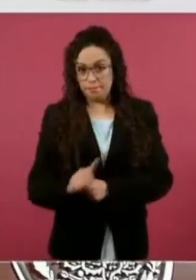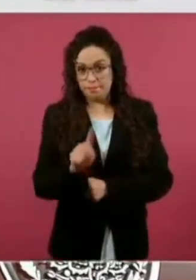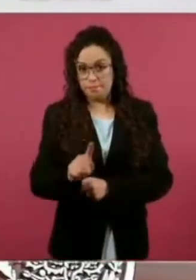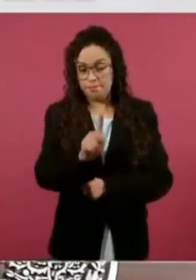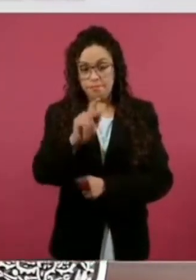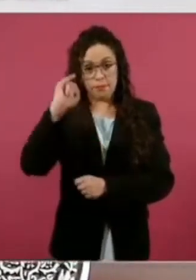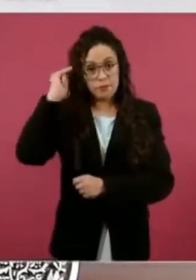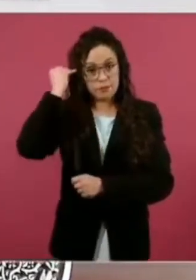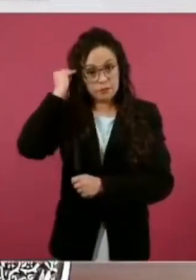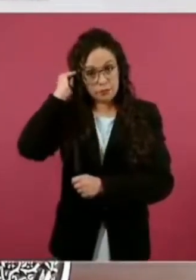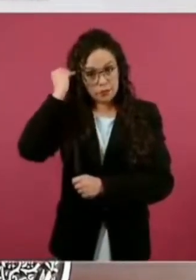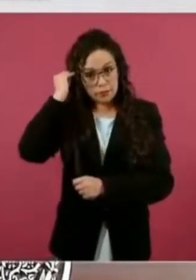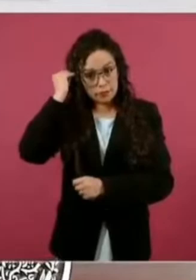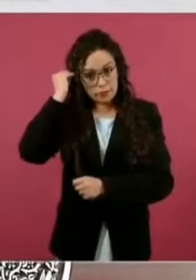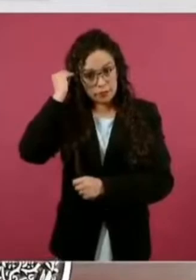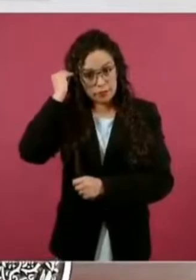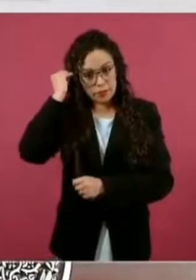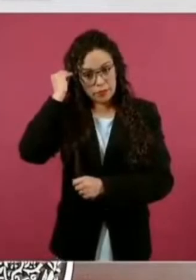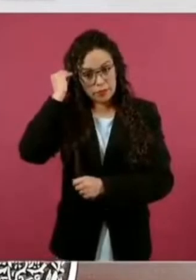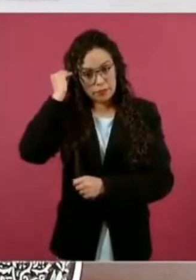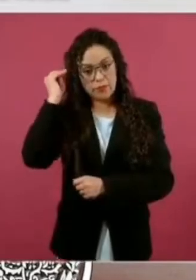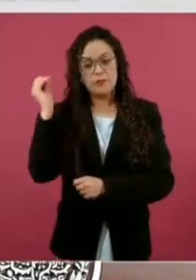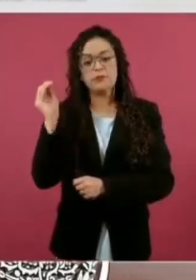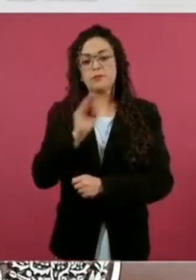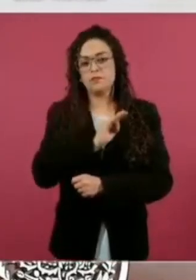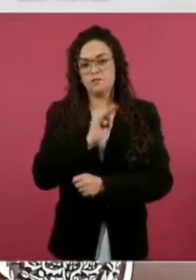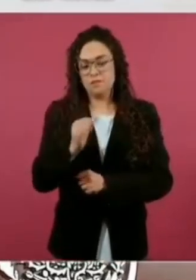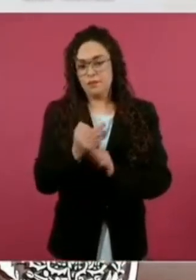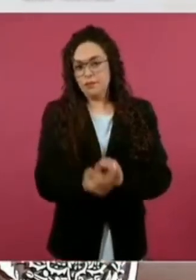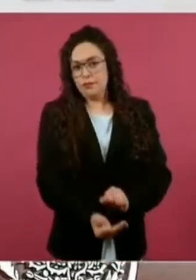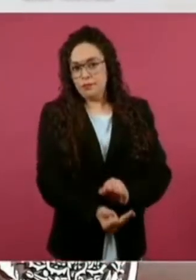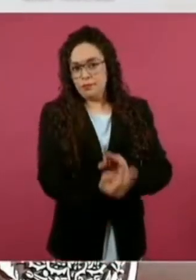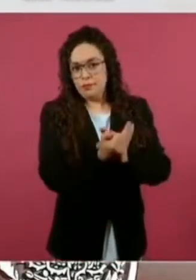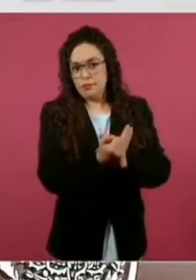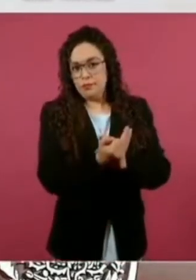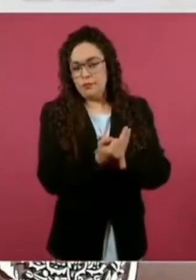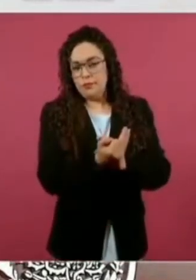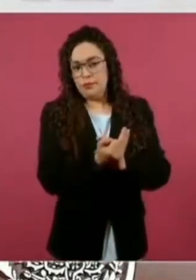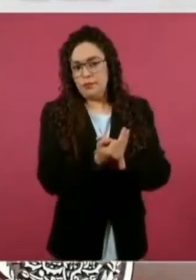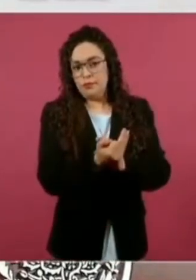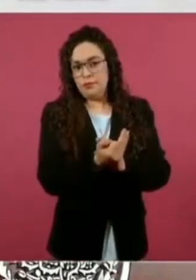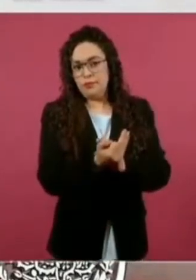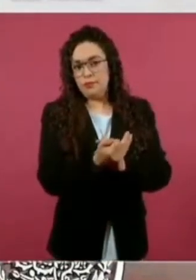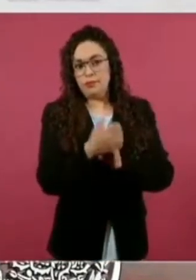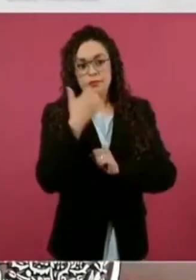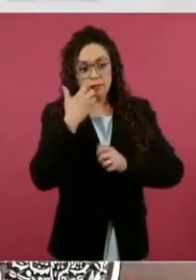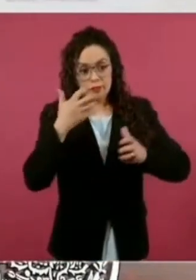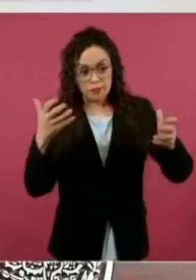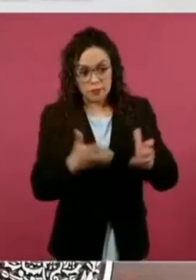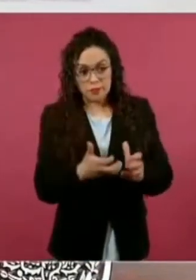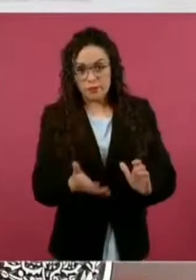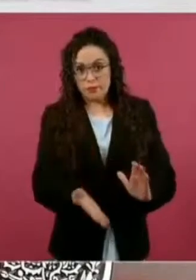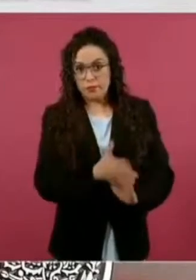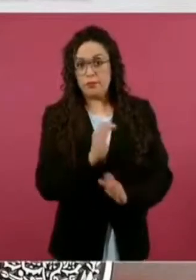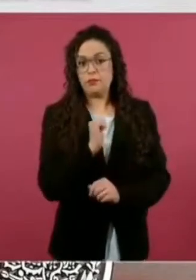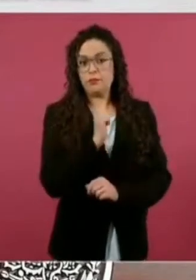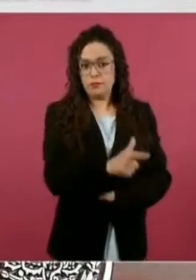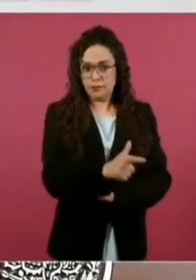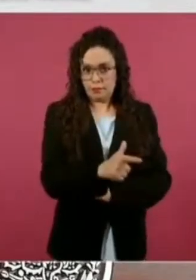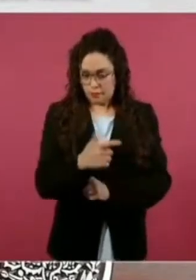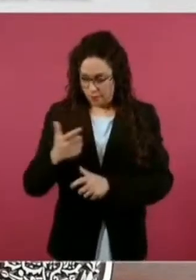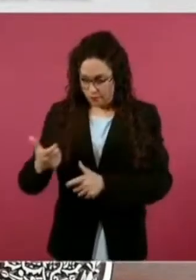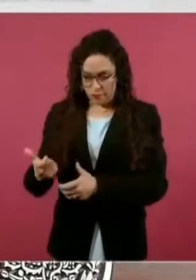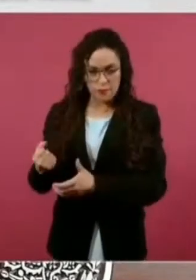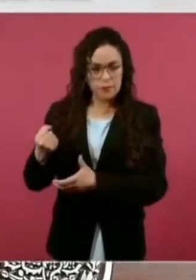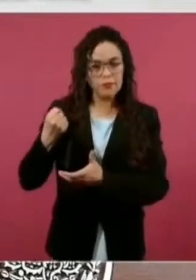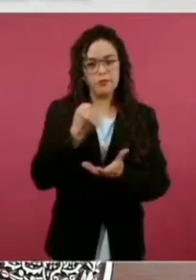recibir recursos de manera directa para sus obras, porque